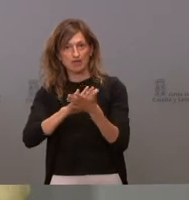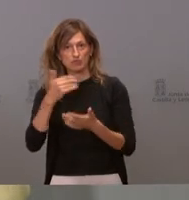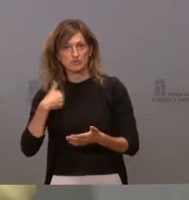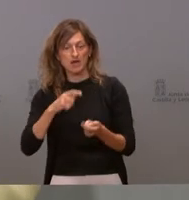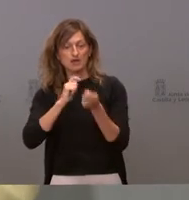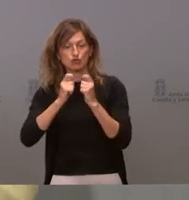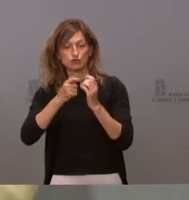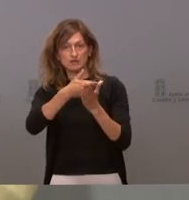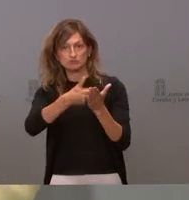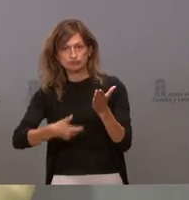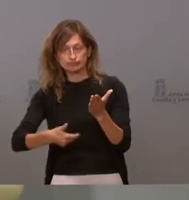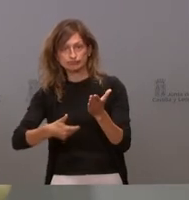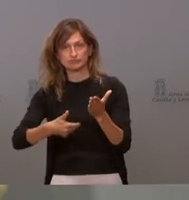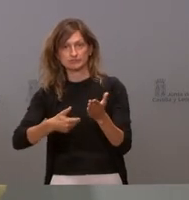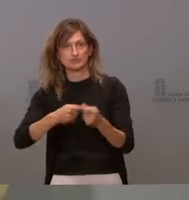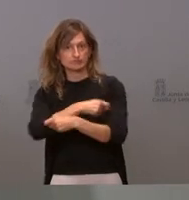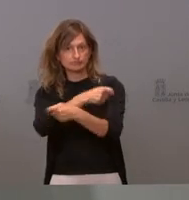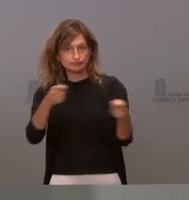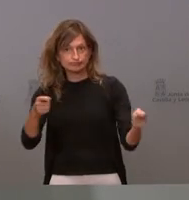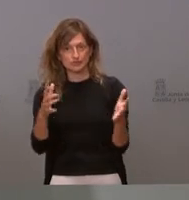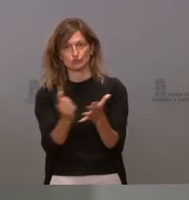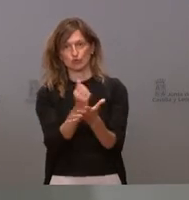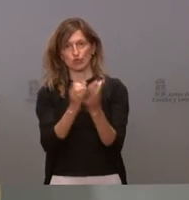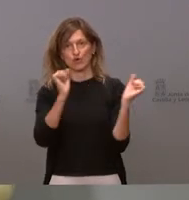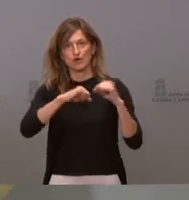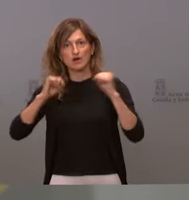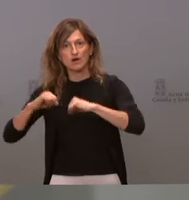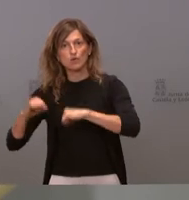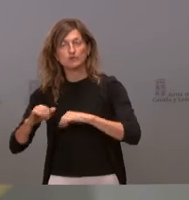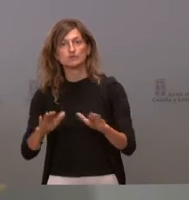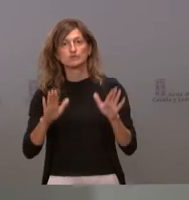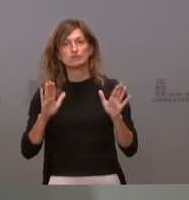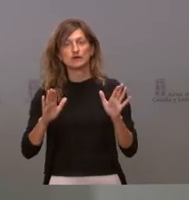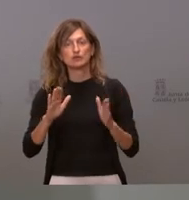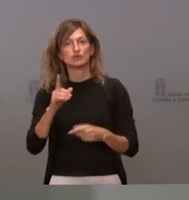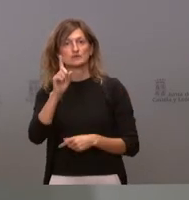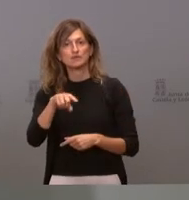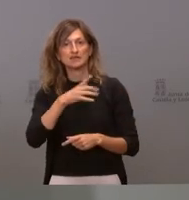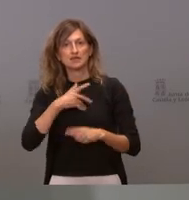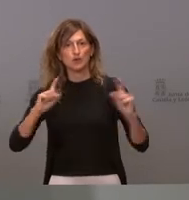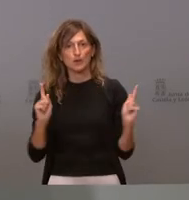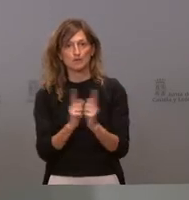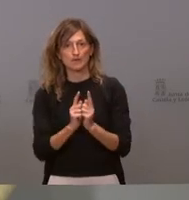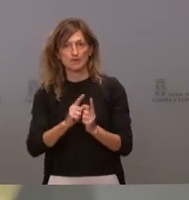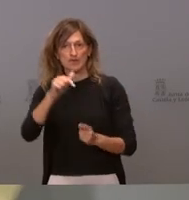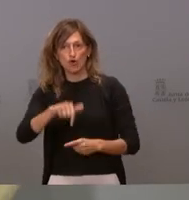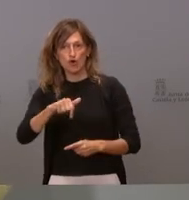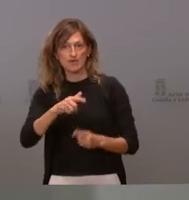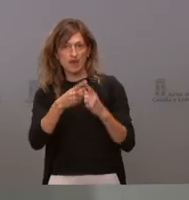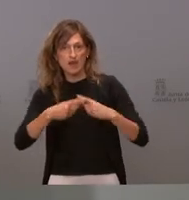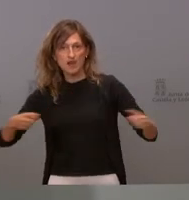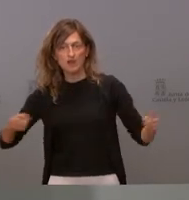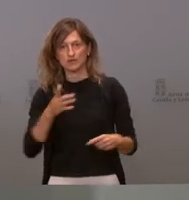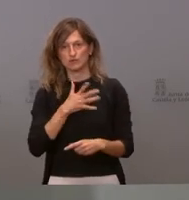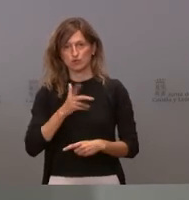de prensa todos los acuerdos, pero en aras de ser un poco más breves hoy, porque no queremos que sea muy extensa